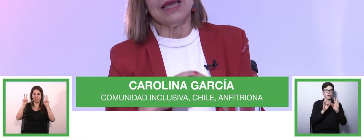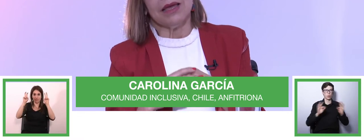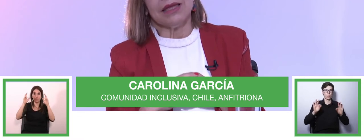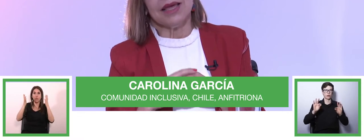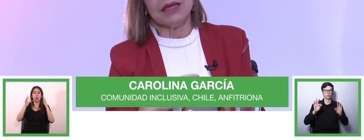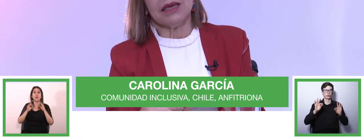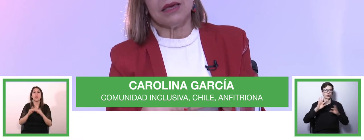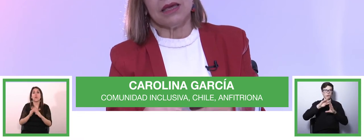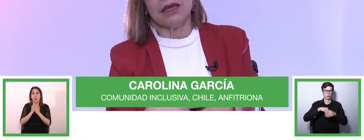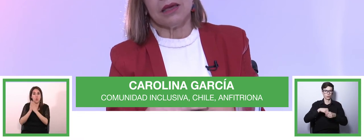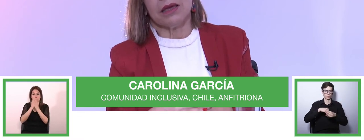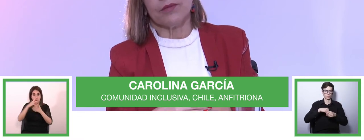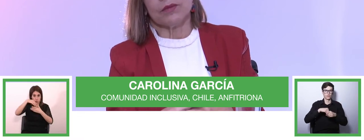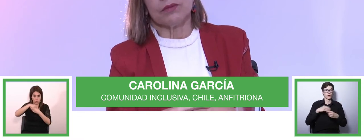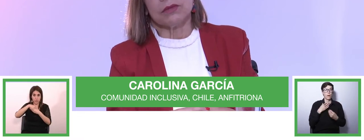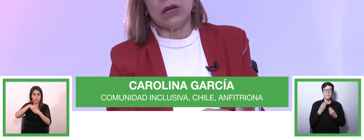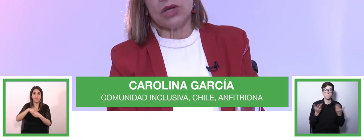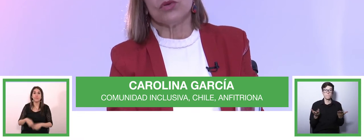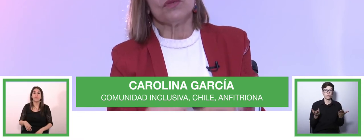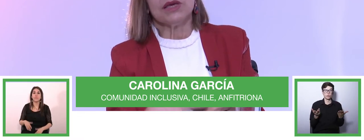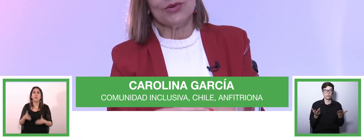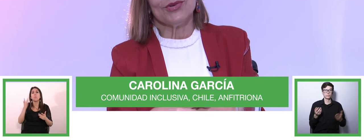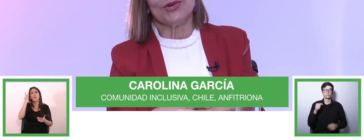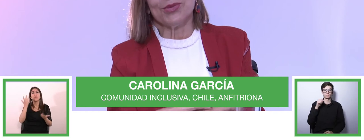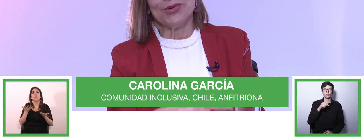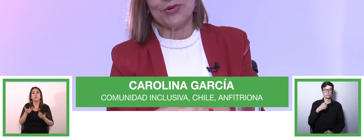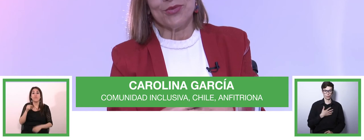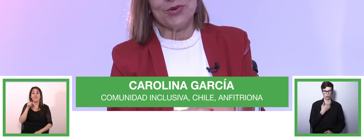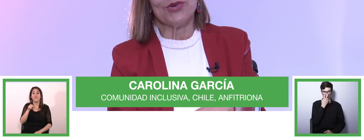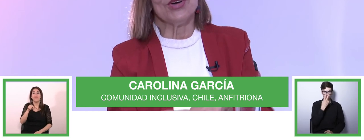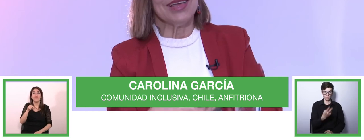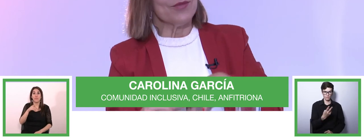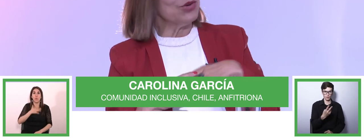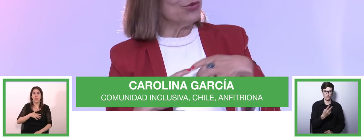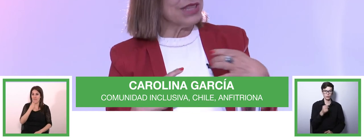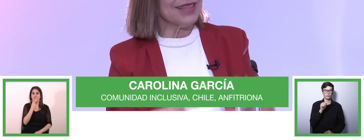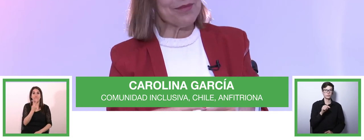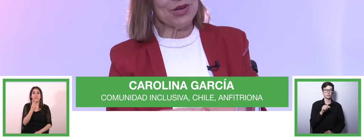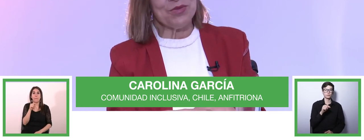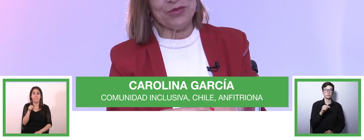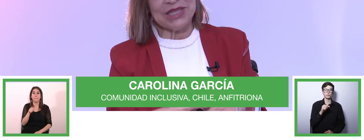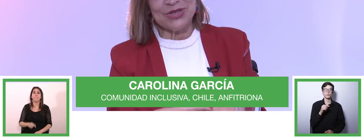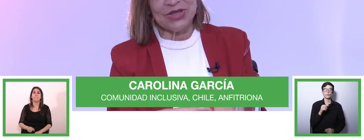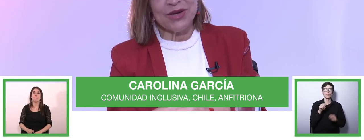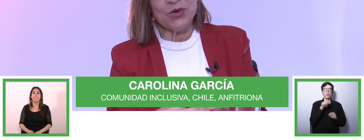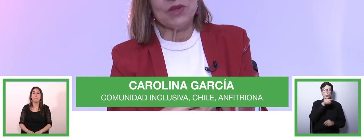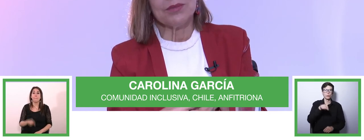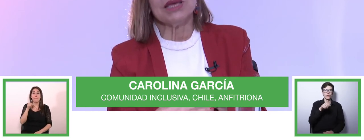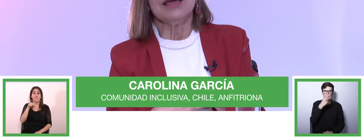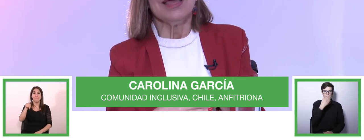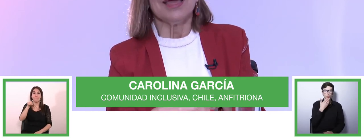ya que lo que yo veo como como bueno y ustedes también como fundación